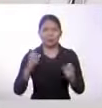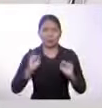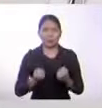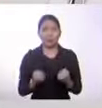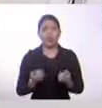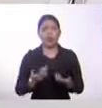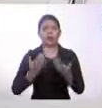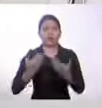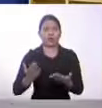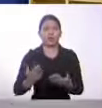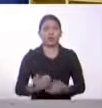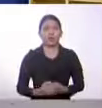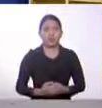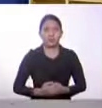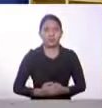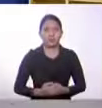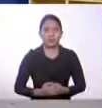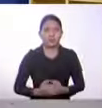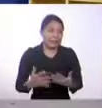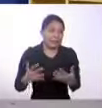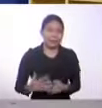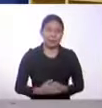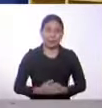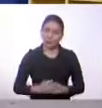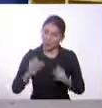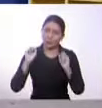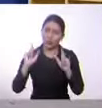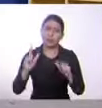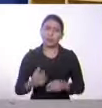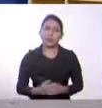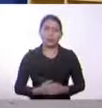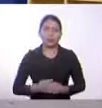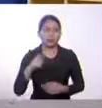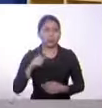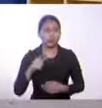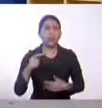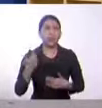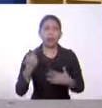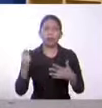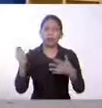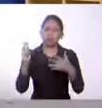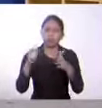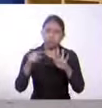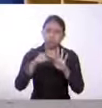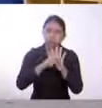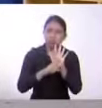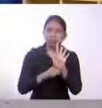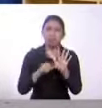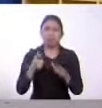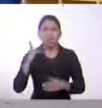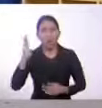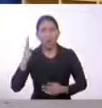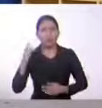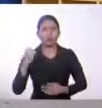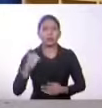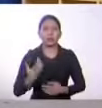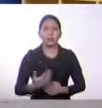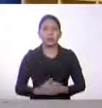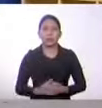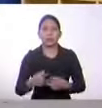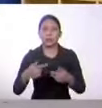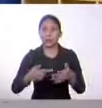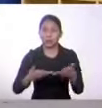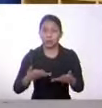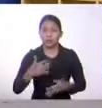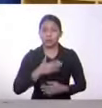ayudar en este caso. No, y muy llamativo. Creo que hay puntos en los que coinciden como las charlas que son muy necesarias para hacer ver los derechos que